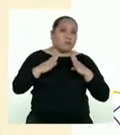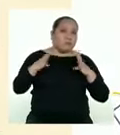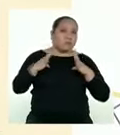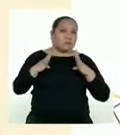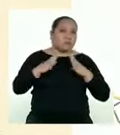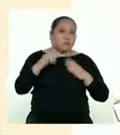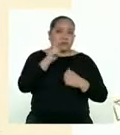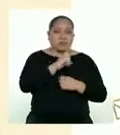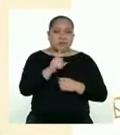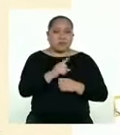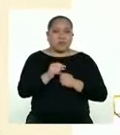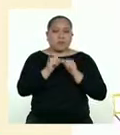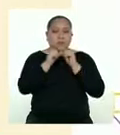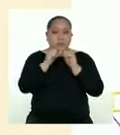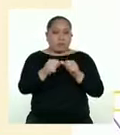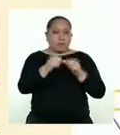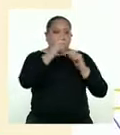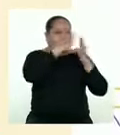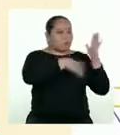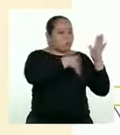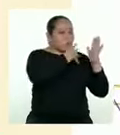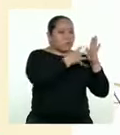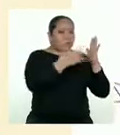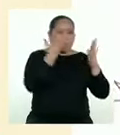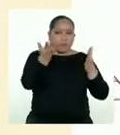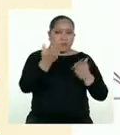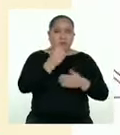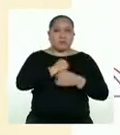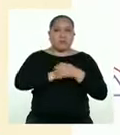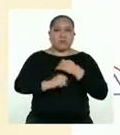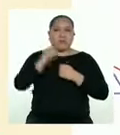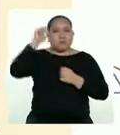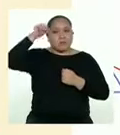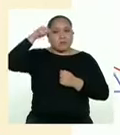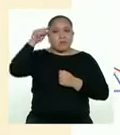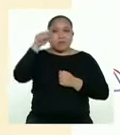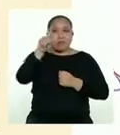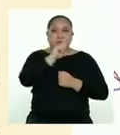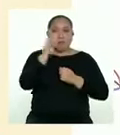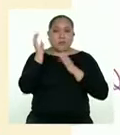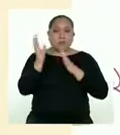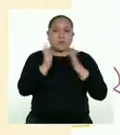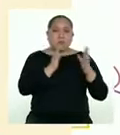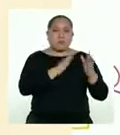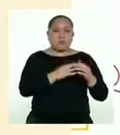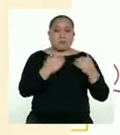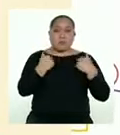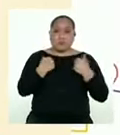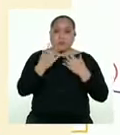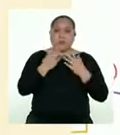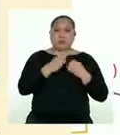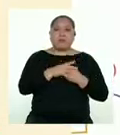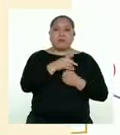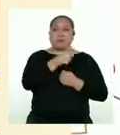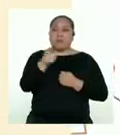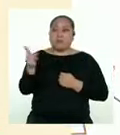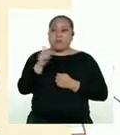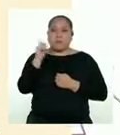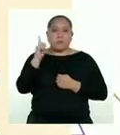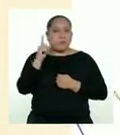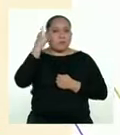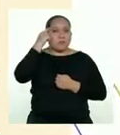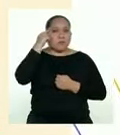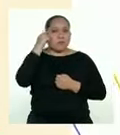Ayuda a mantener las rutinas de tus hijas e hijos. Recuerda que si tú no te organizas ni tienes rutinas, ellas y ellos no